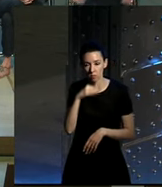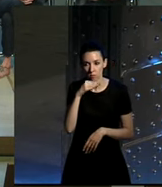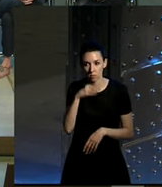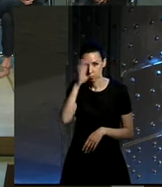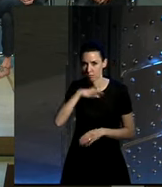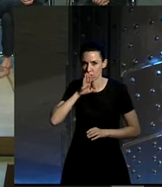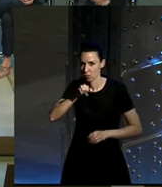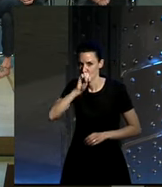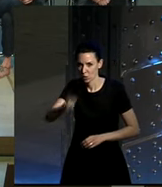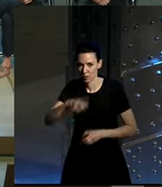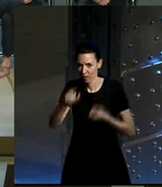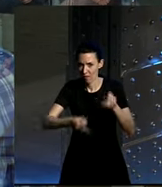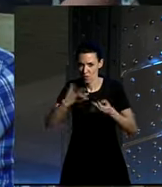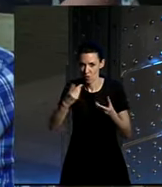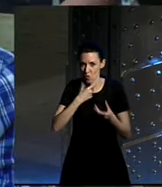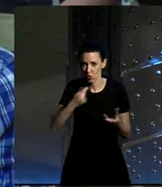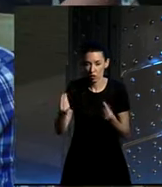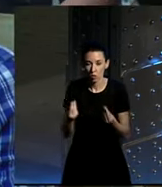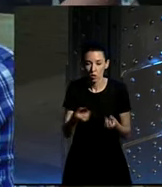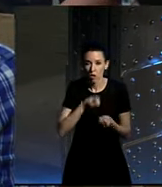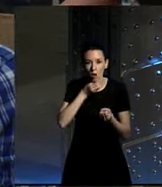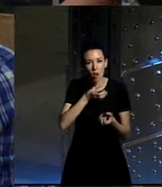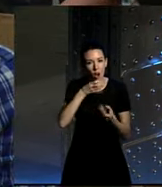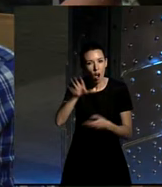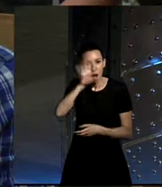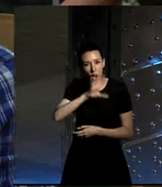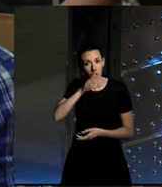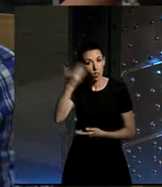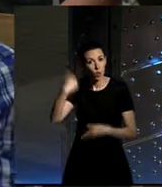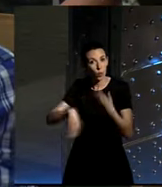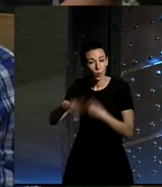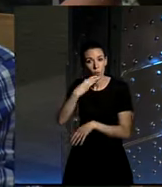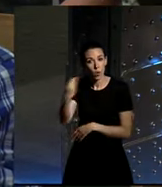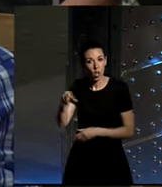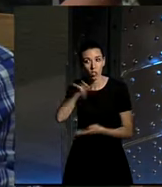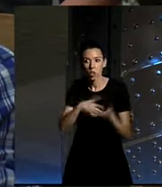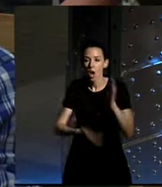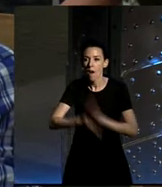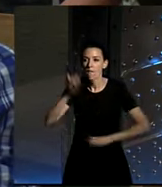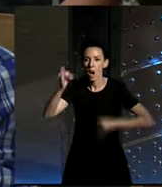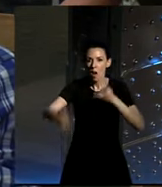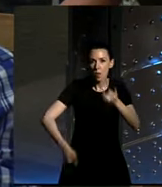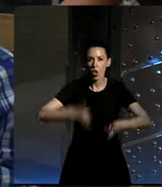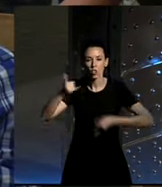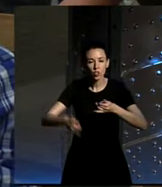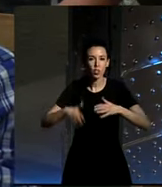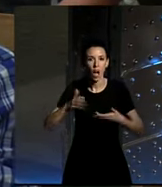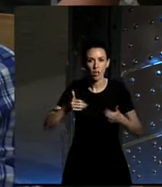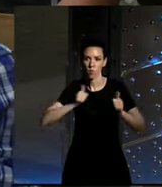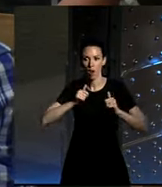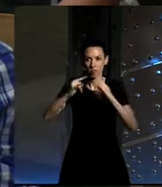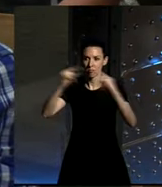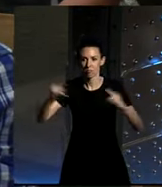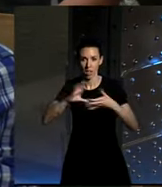fan de la bici le gusta mucho contar un montón de anécdotas de que él de jovencito se iba a montar en bici se iba a campar con los amigos